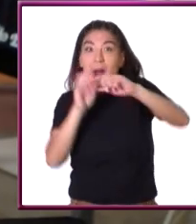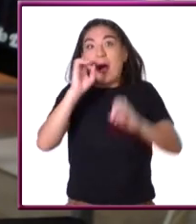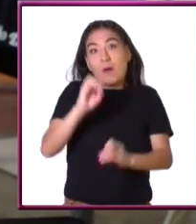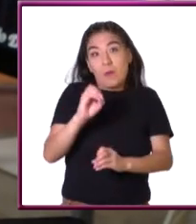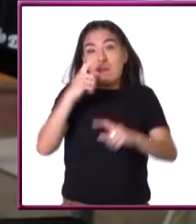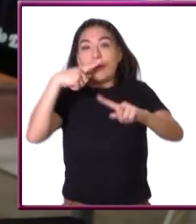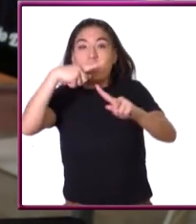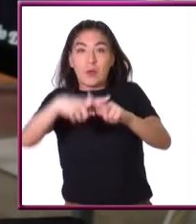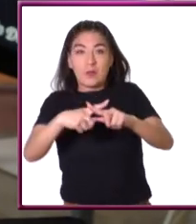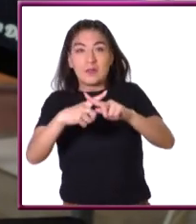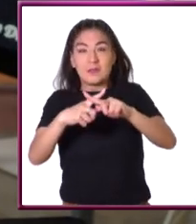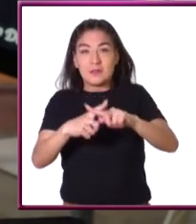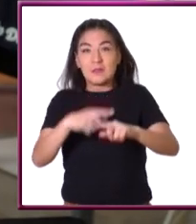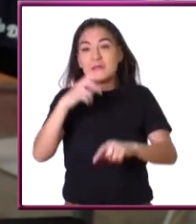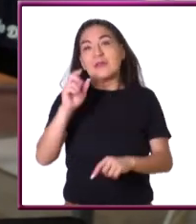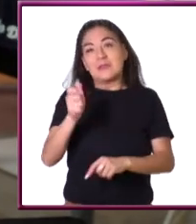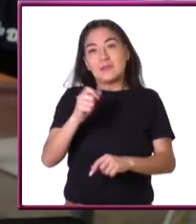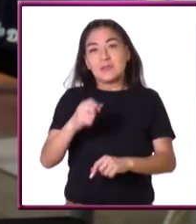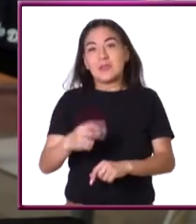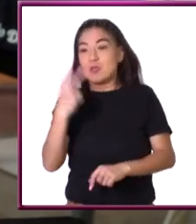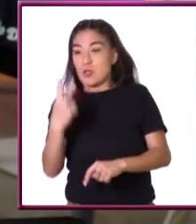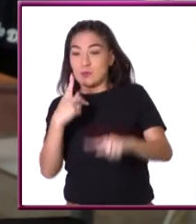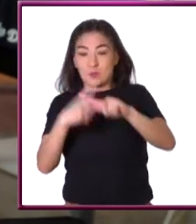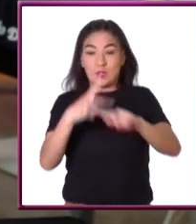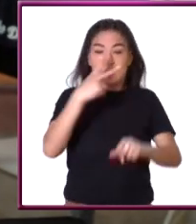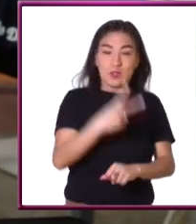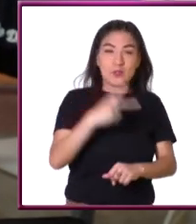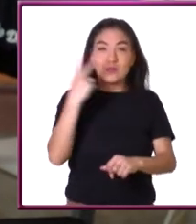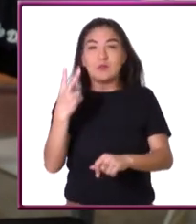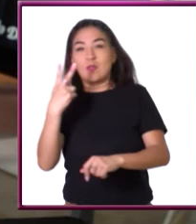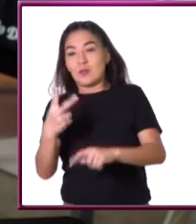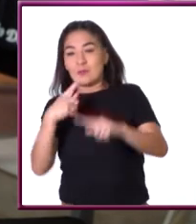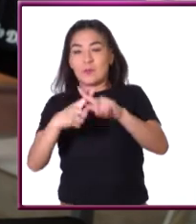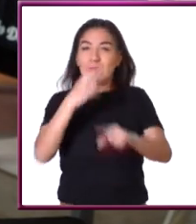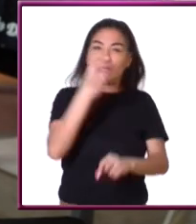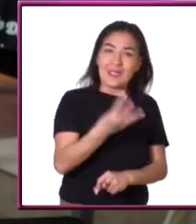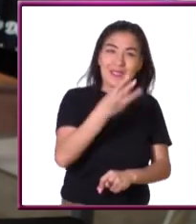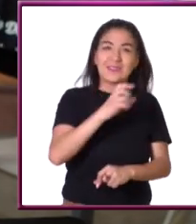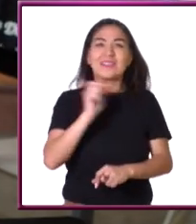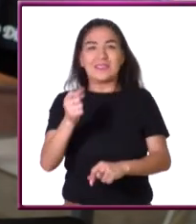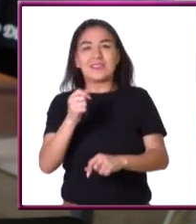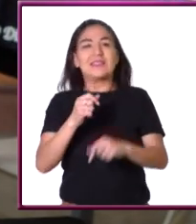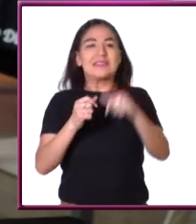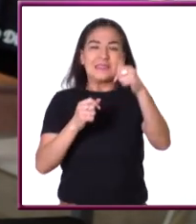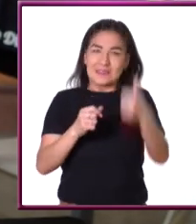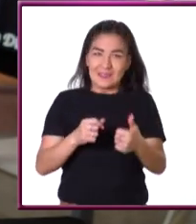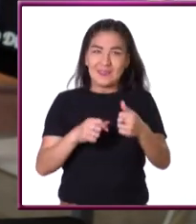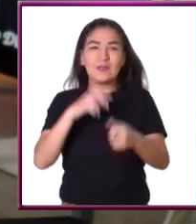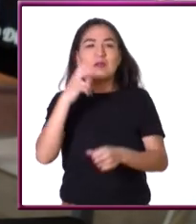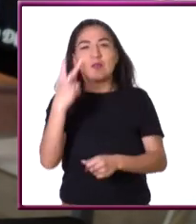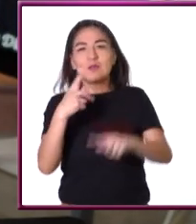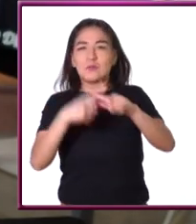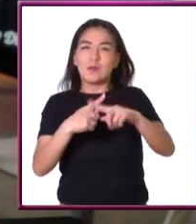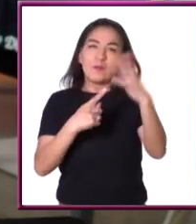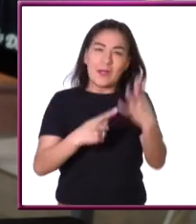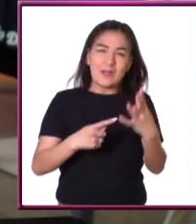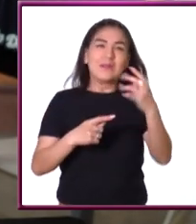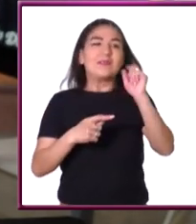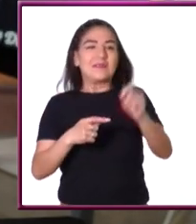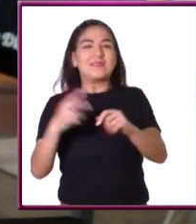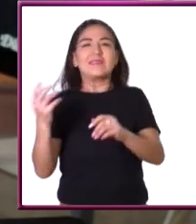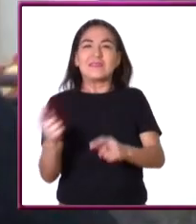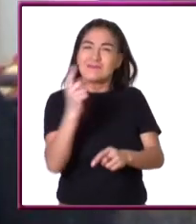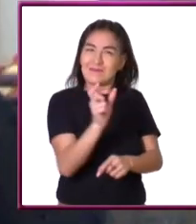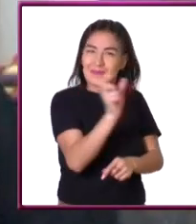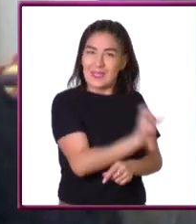suma o multiplicación si tú multiplicas por dos es cuatro si multiplicas por tres es ocho y así nos vamos digo es seis perdón por cuatro es ocho por